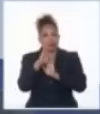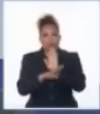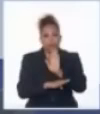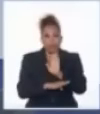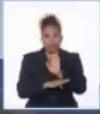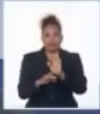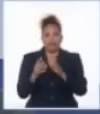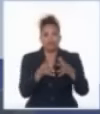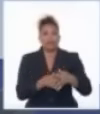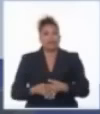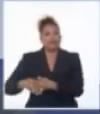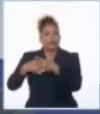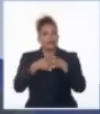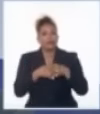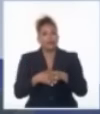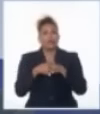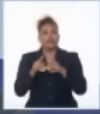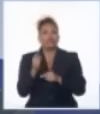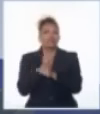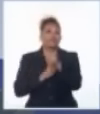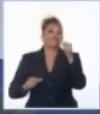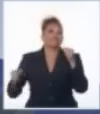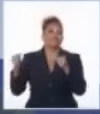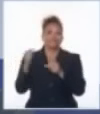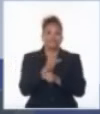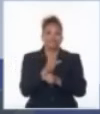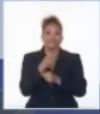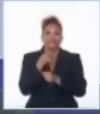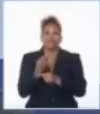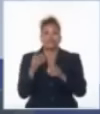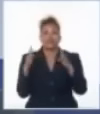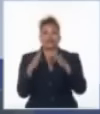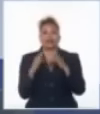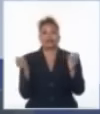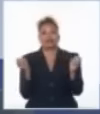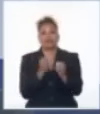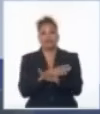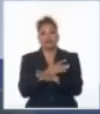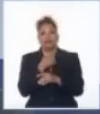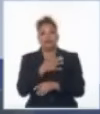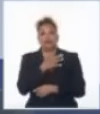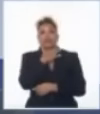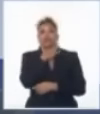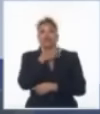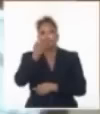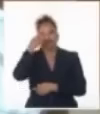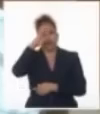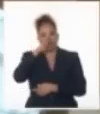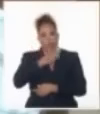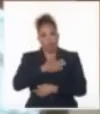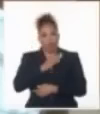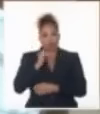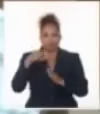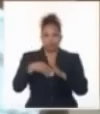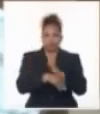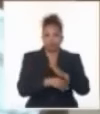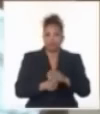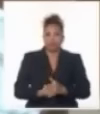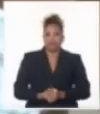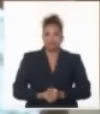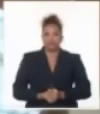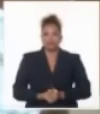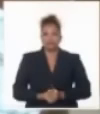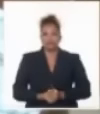constituye una de las principales herramientas genocidas de la Casa Blanca para oficiar al pueblo cubano. La